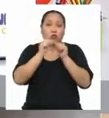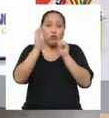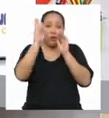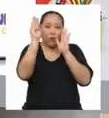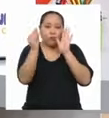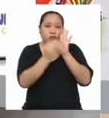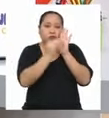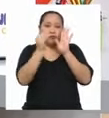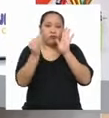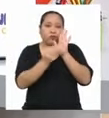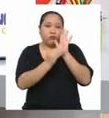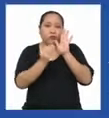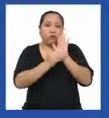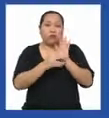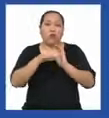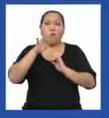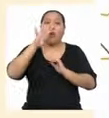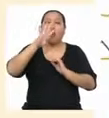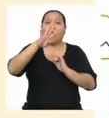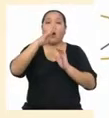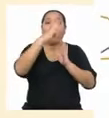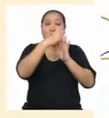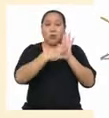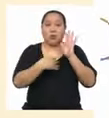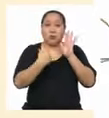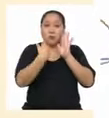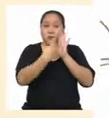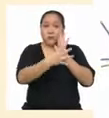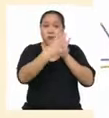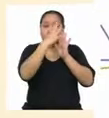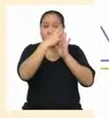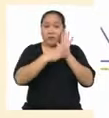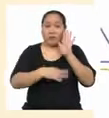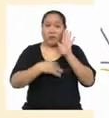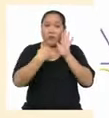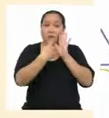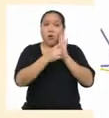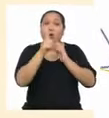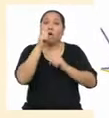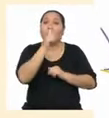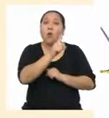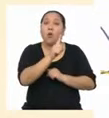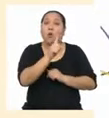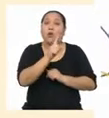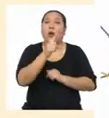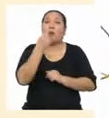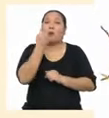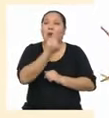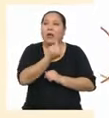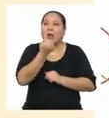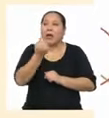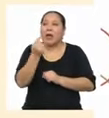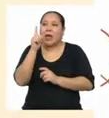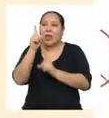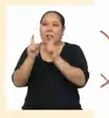cuatro tablas de frecuencias Como verán, una por cada pregunta